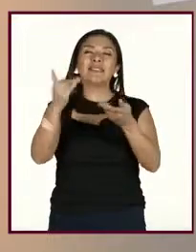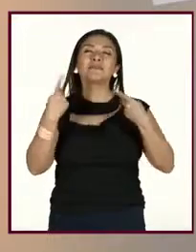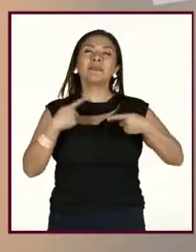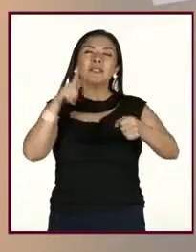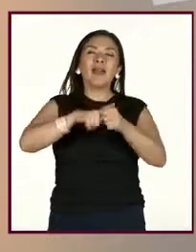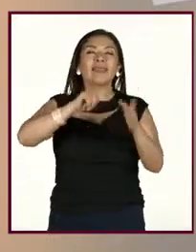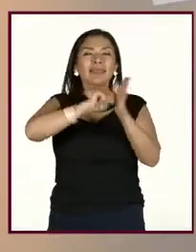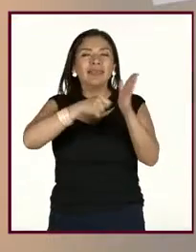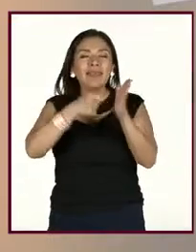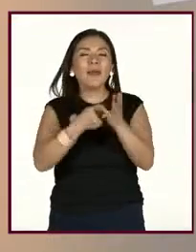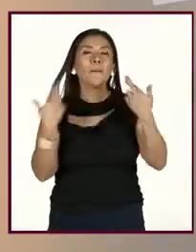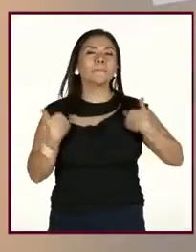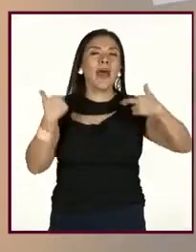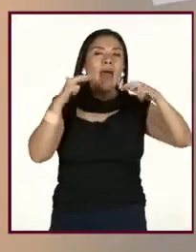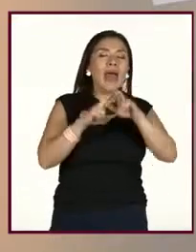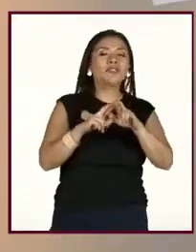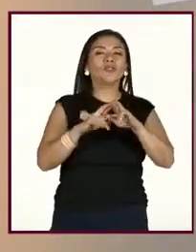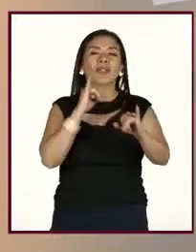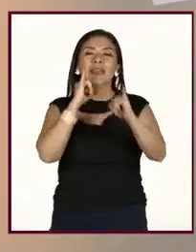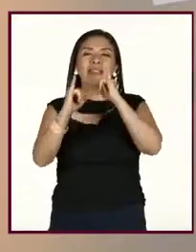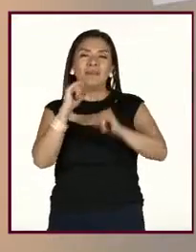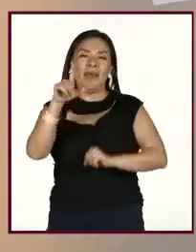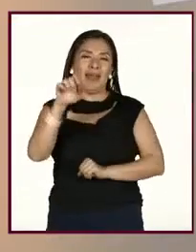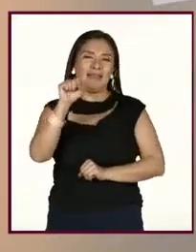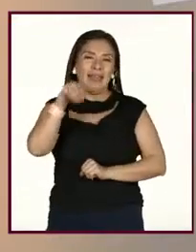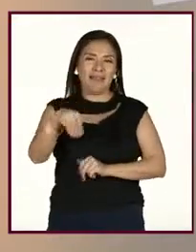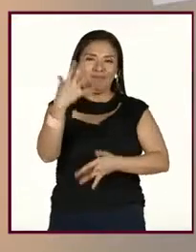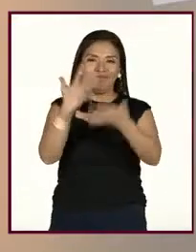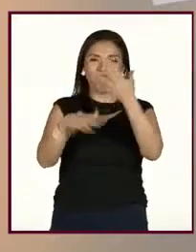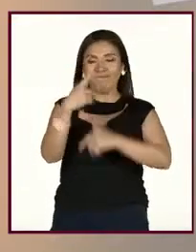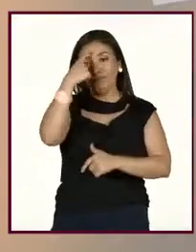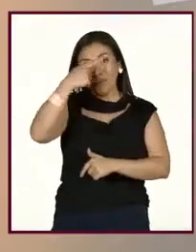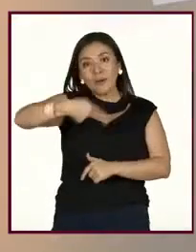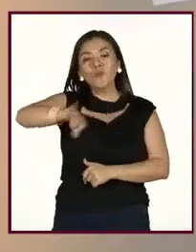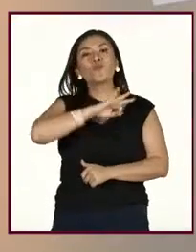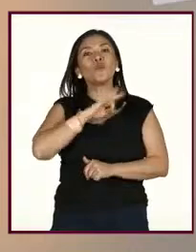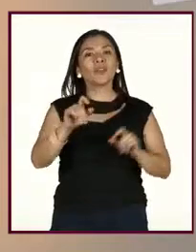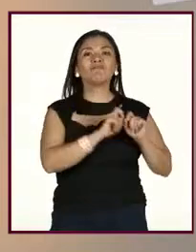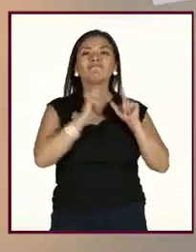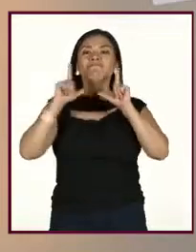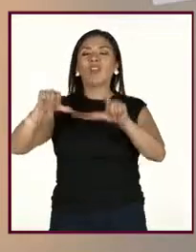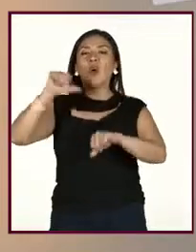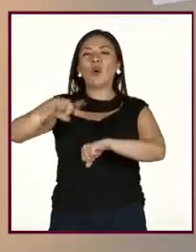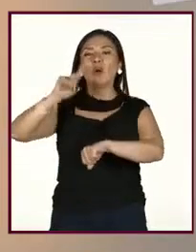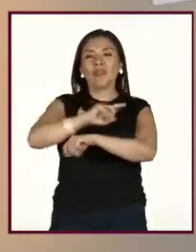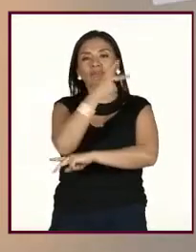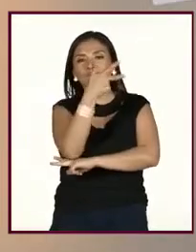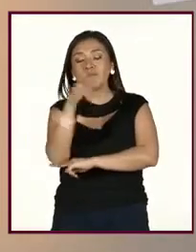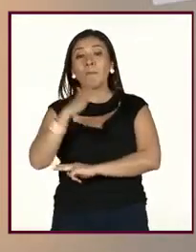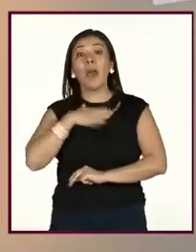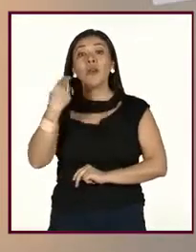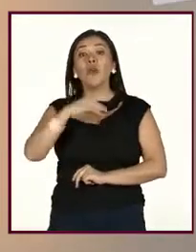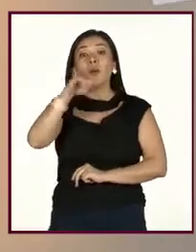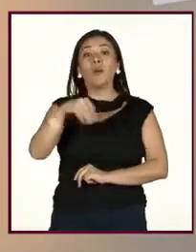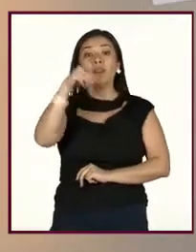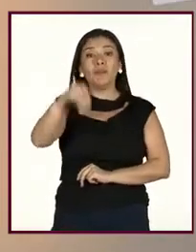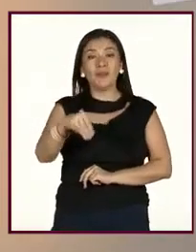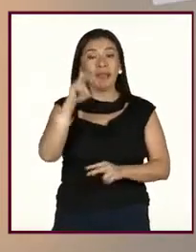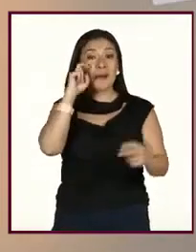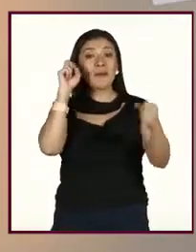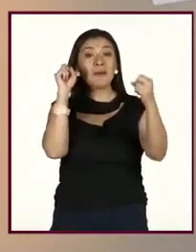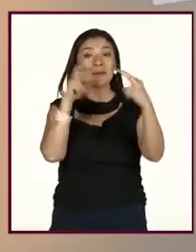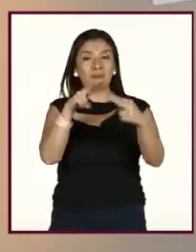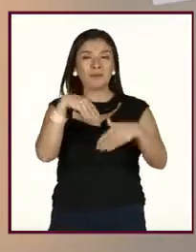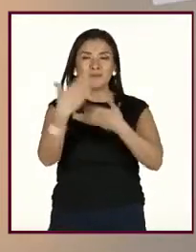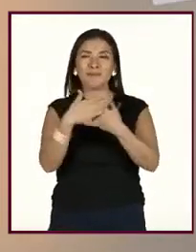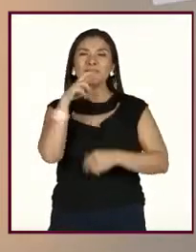personal técnico, académico y a los traductores de la lengua de señas mexicana que hacen posible esta transmisión. Yo soy Julieta Mendoza y nos vemos